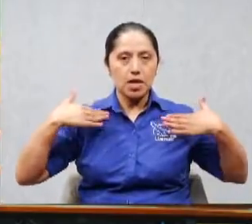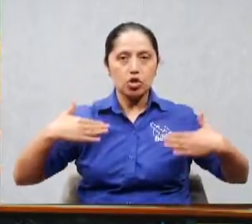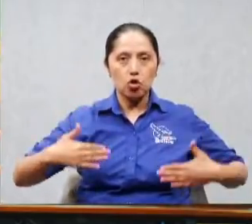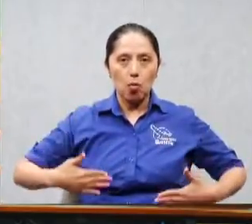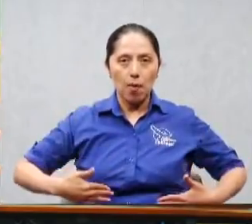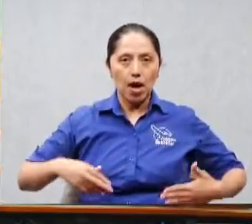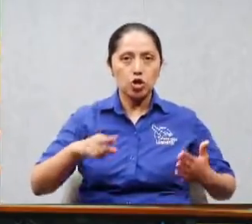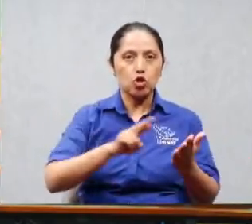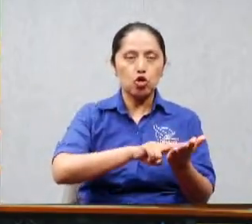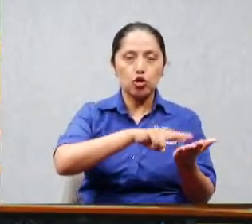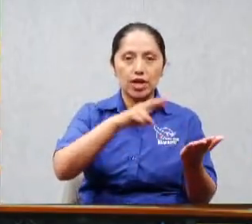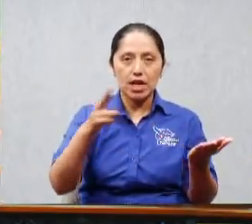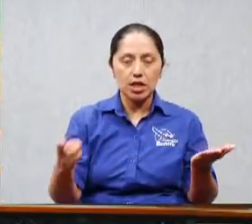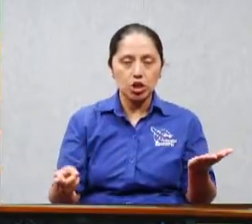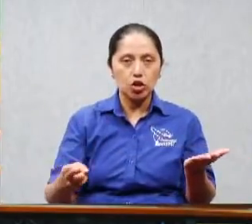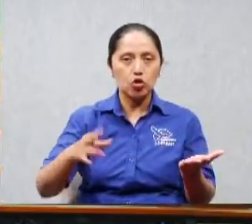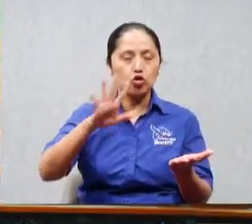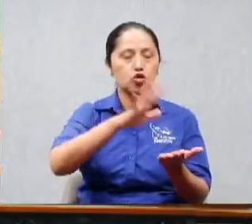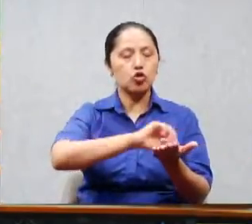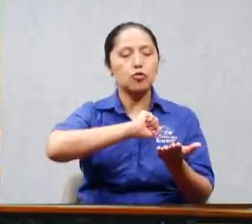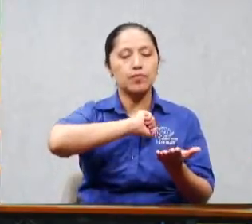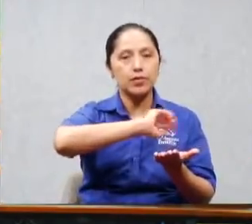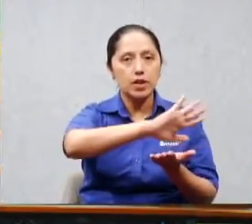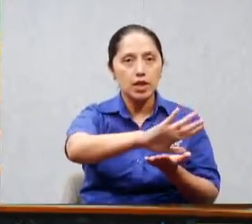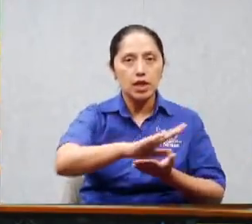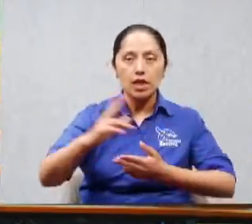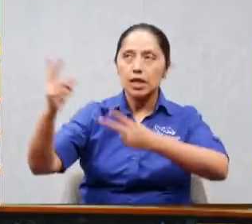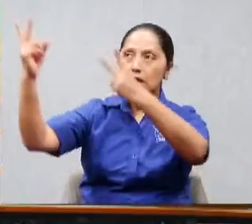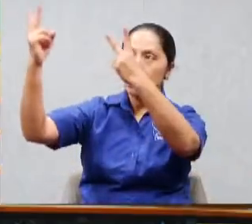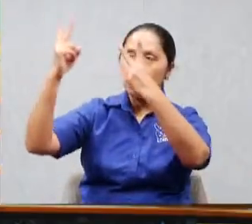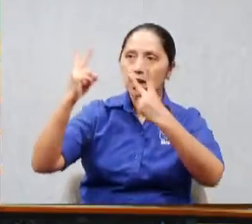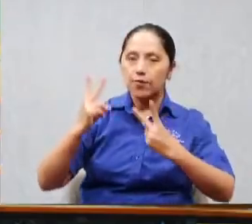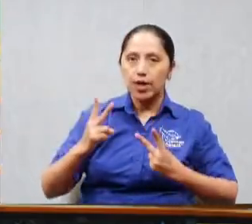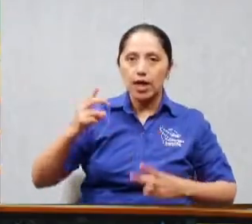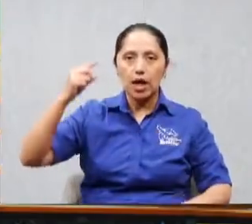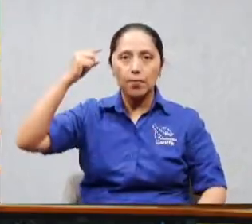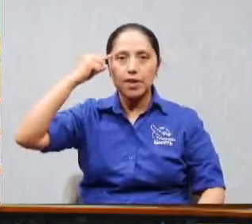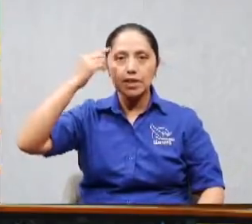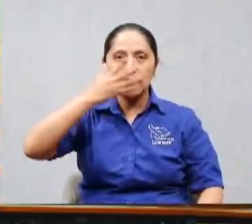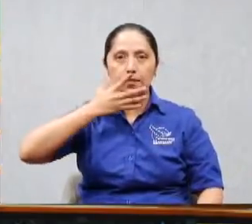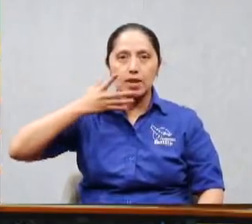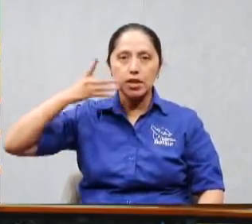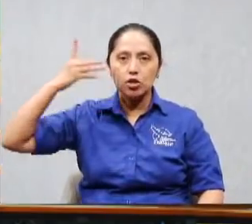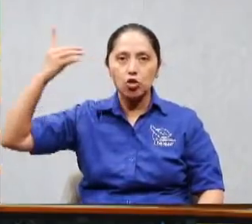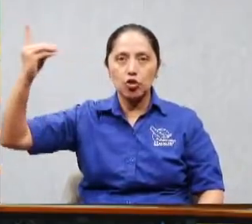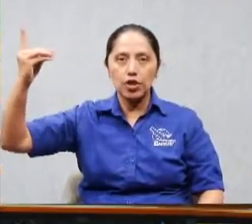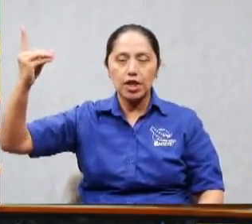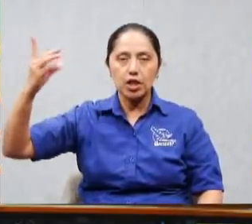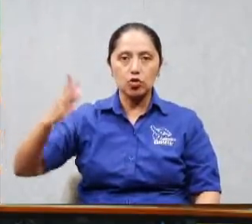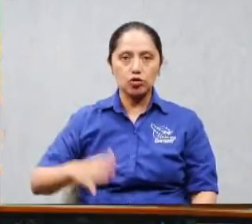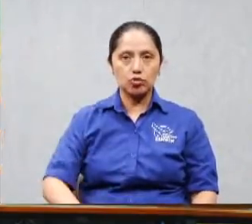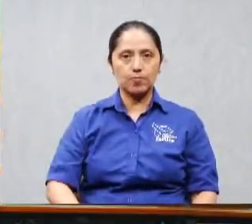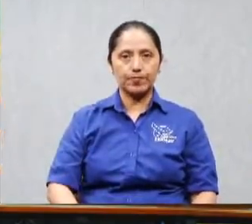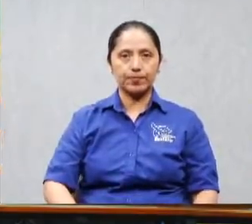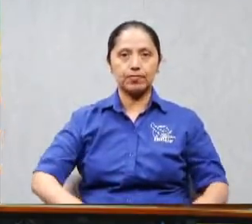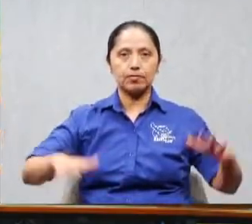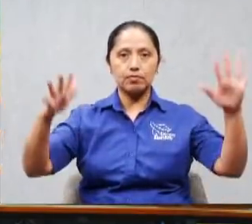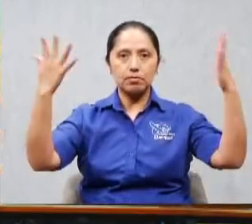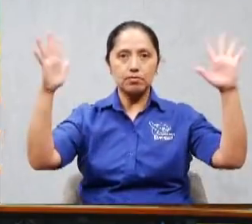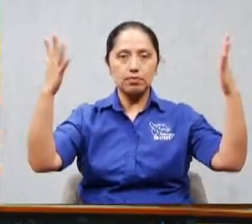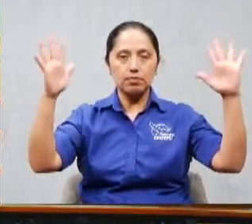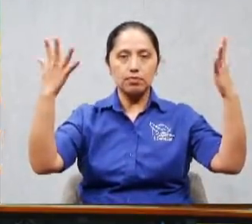mente la quitamos en el nombre de Jesús y que venga el pensamiento de Dios sobre nuestras vidas amén denle un aplauso al Rey